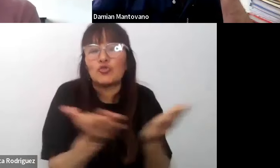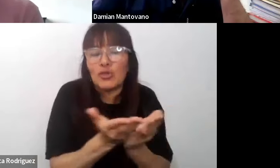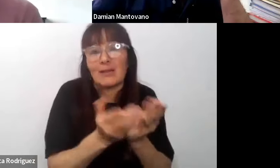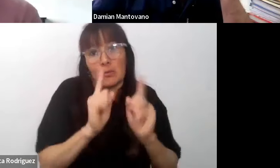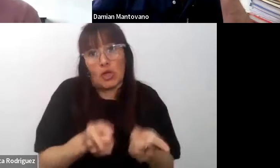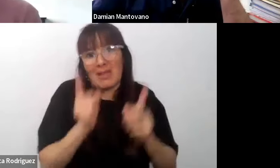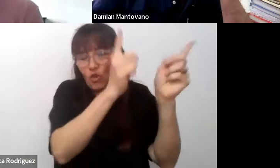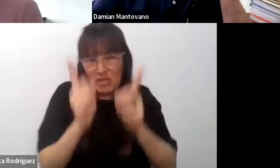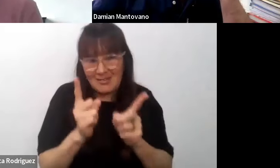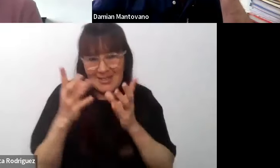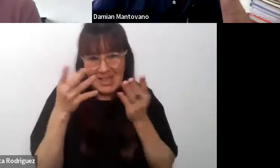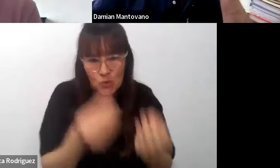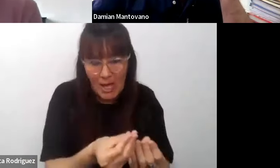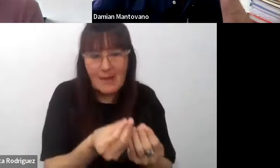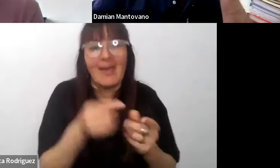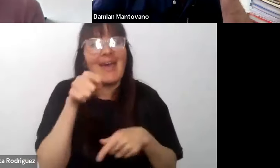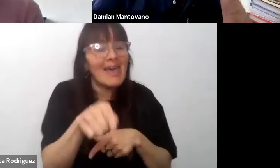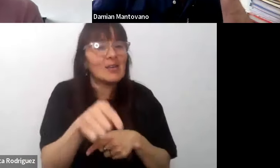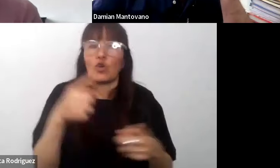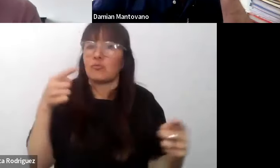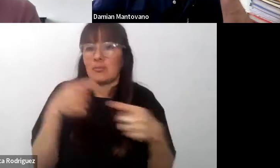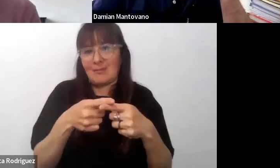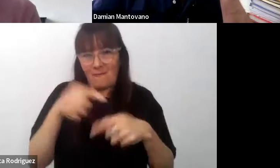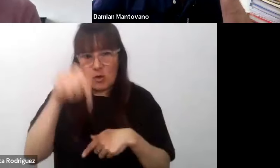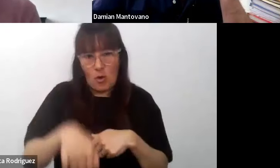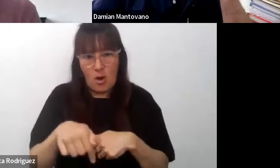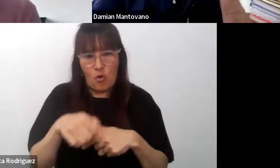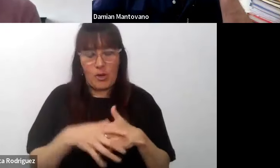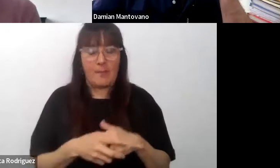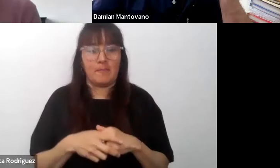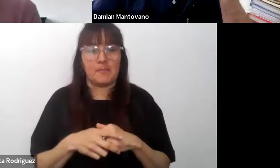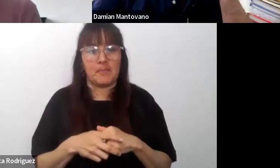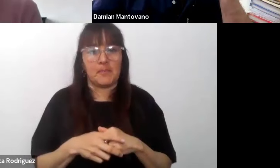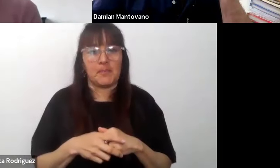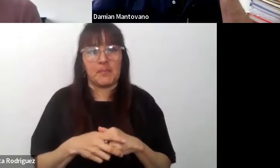docentes esto es lo que se perfila con por supuesto